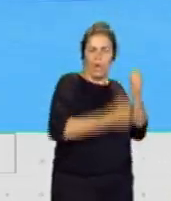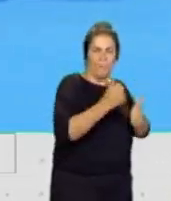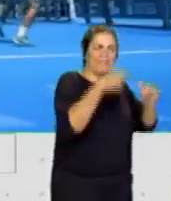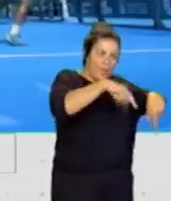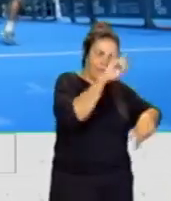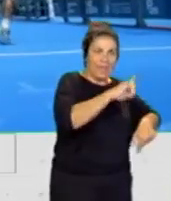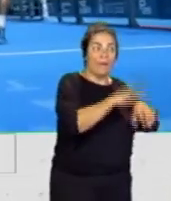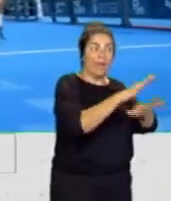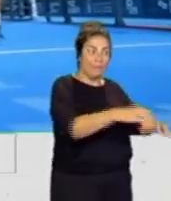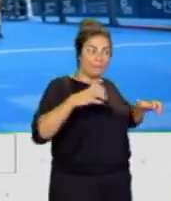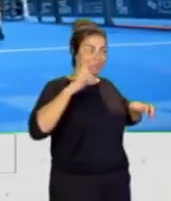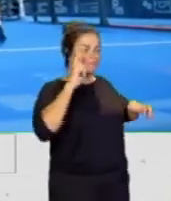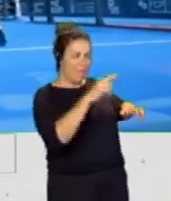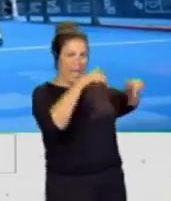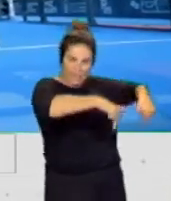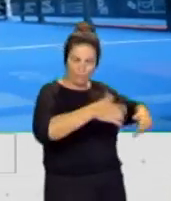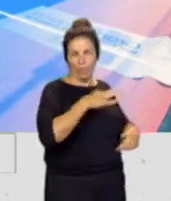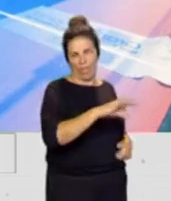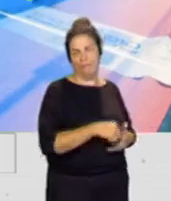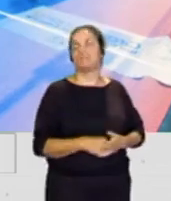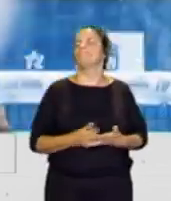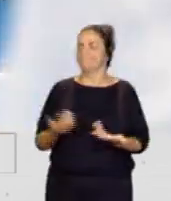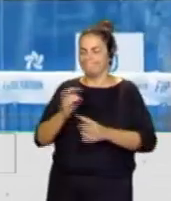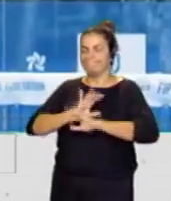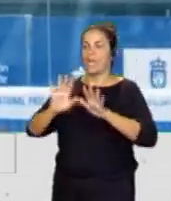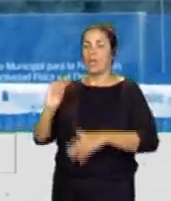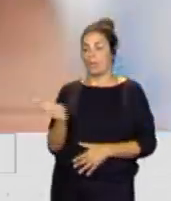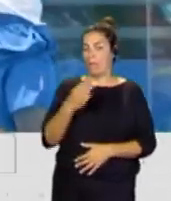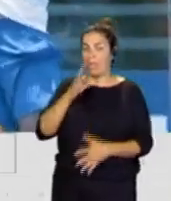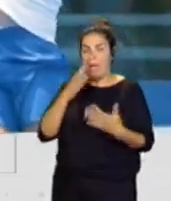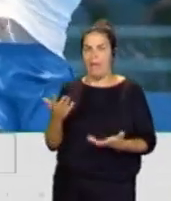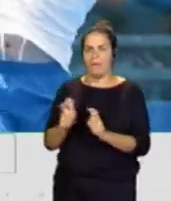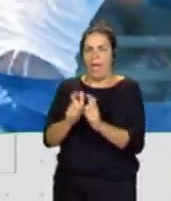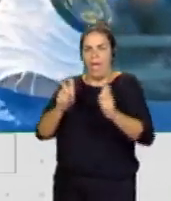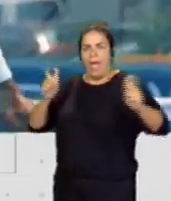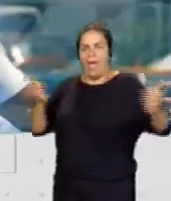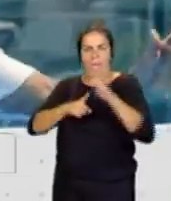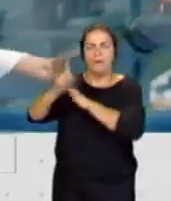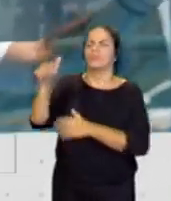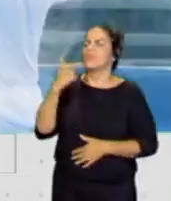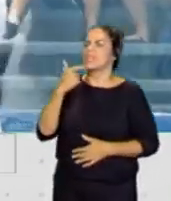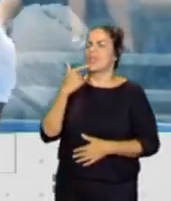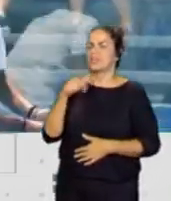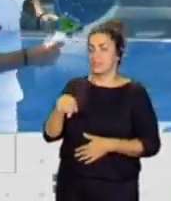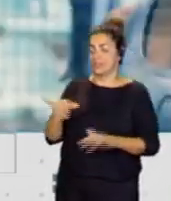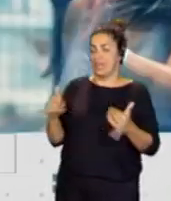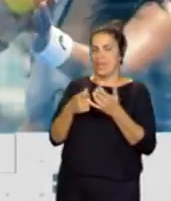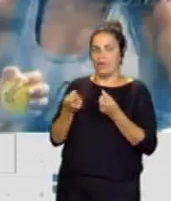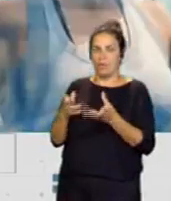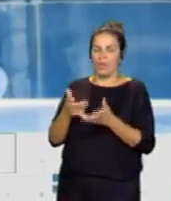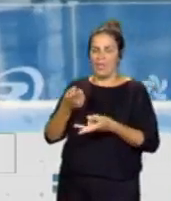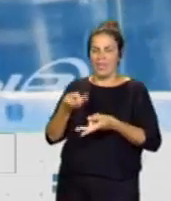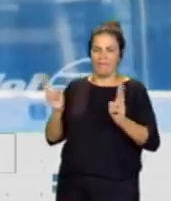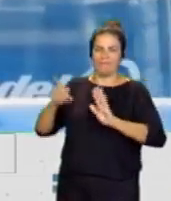vea el público de aquí. Claro. El pádel en la actualidad sigue creciendo, Paula, hablabas del número de licencias en la isla de Tenerife,